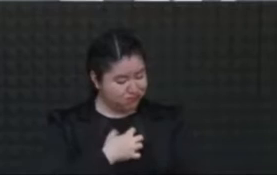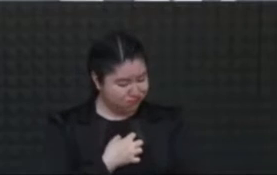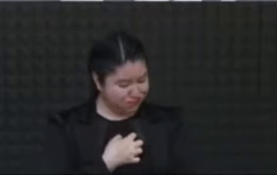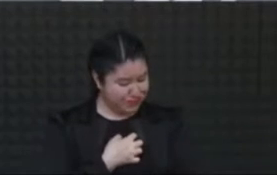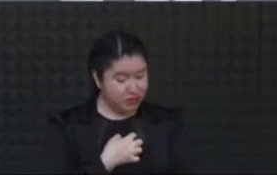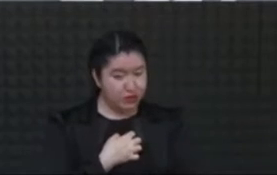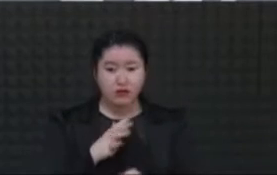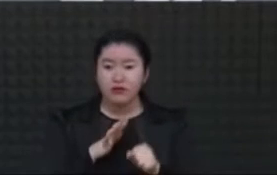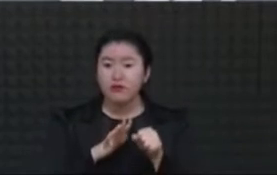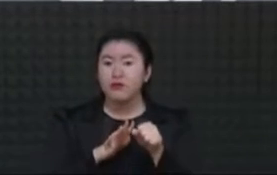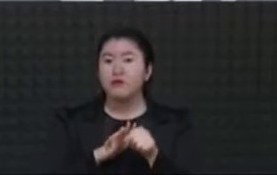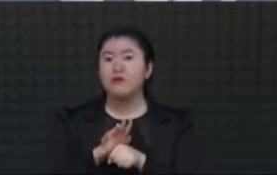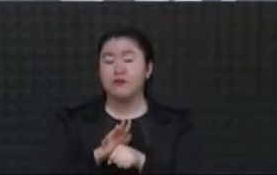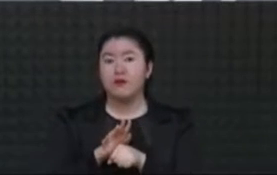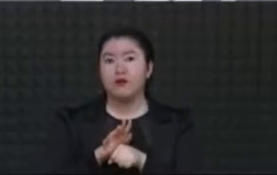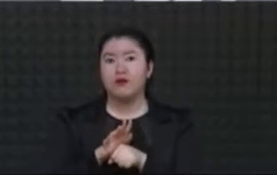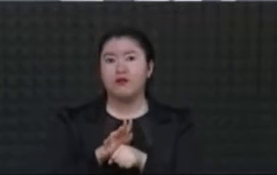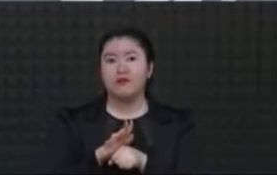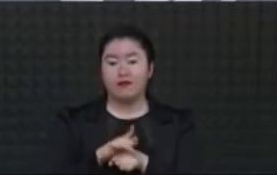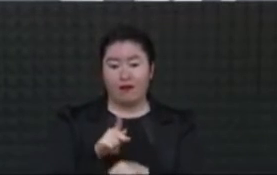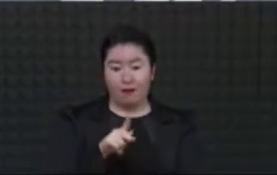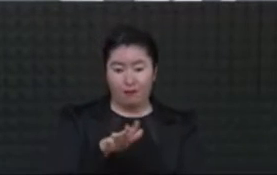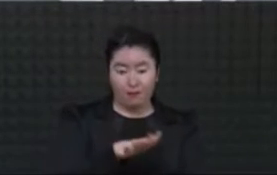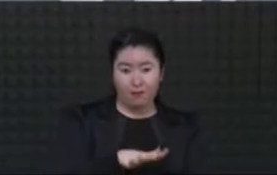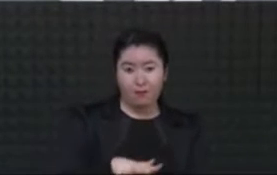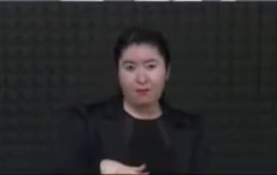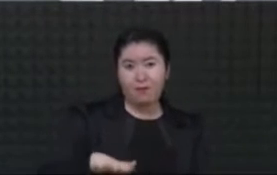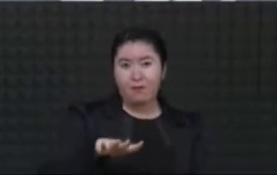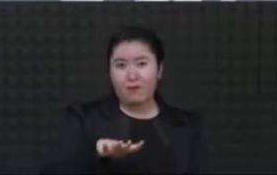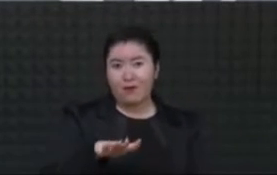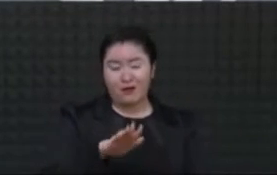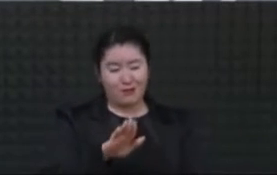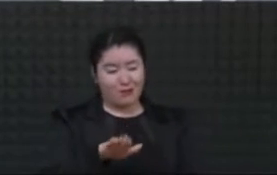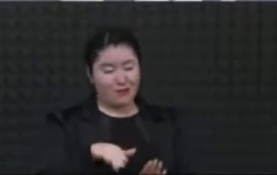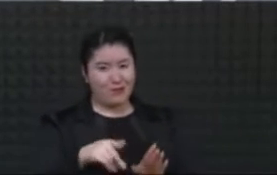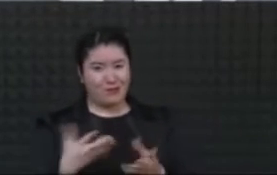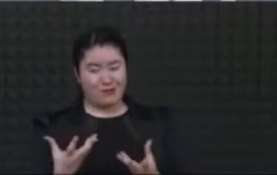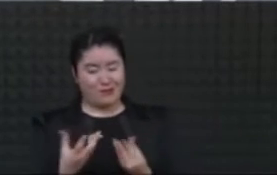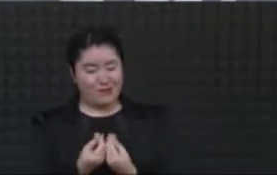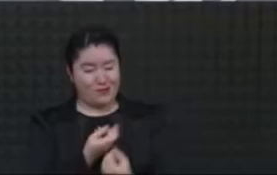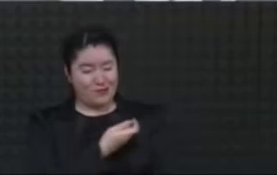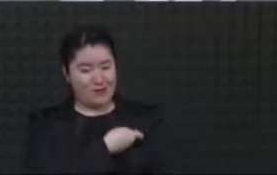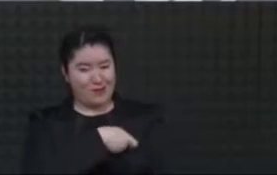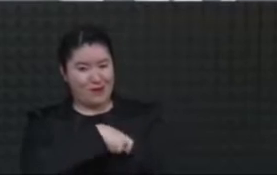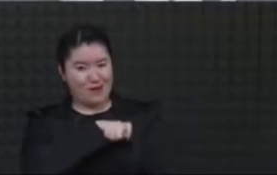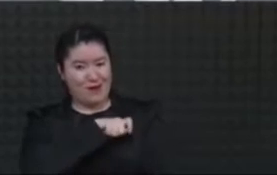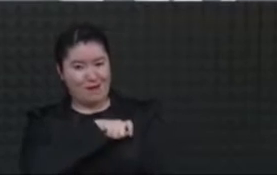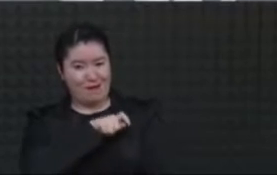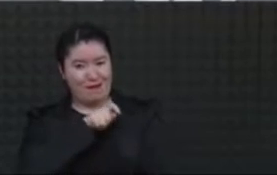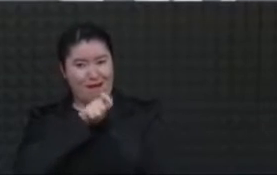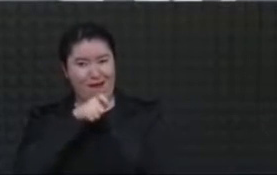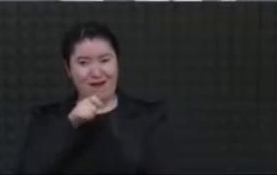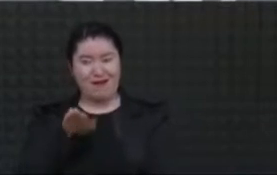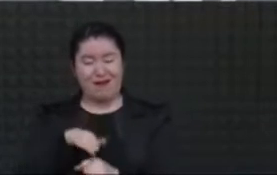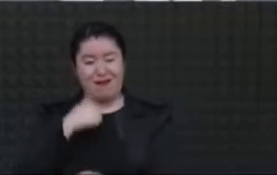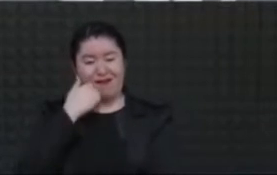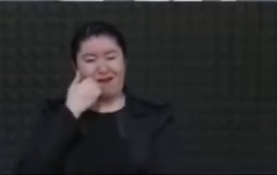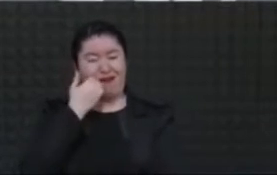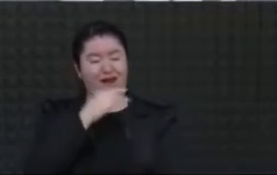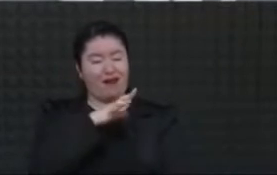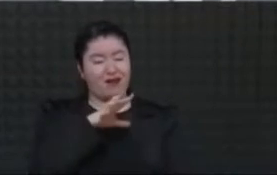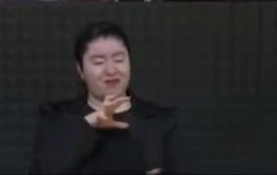traición de los pueblos que se aliaron con los españoles en lo que le llamaron un proceso de conquista.